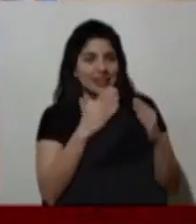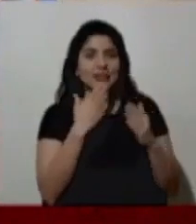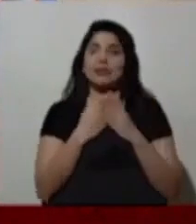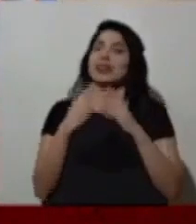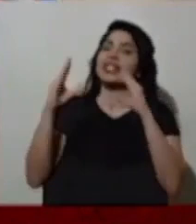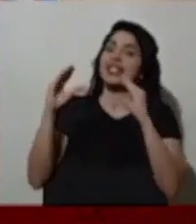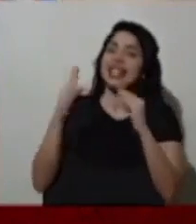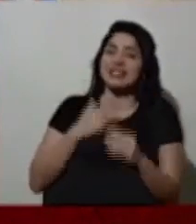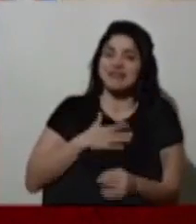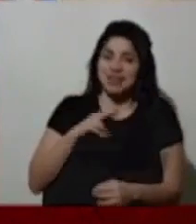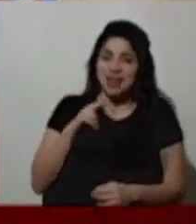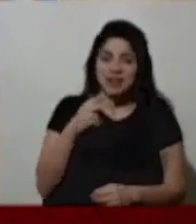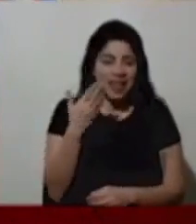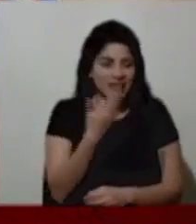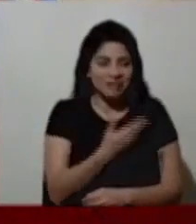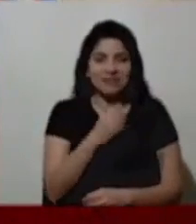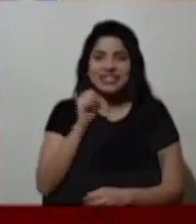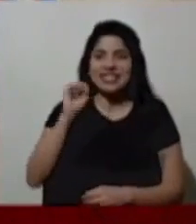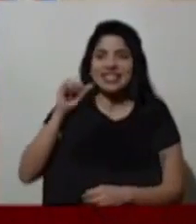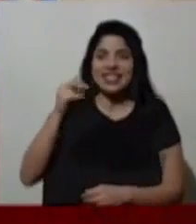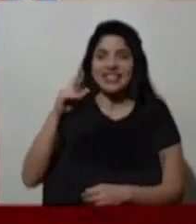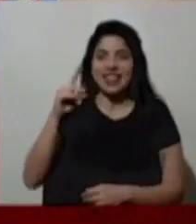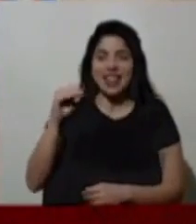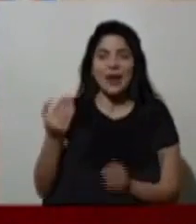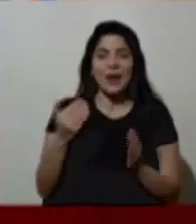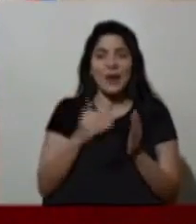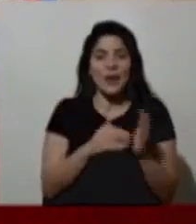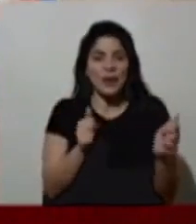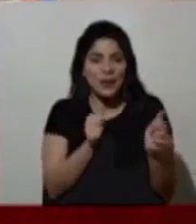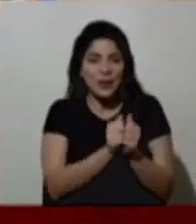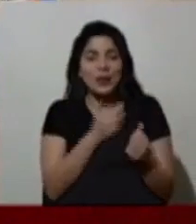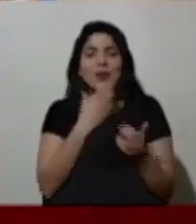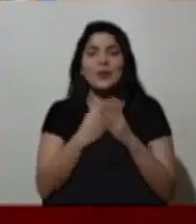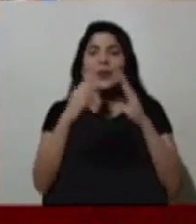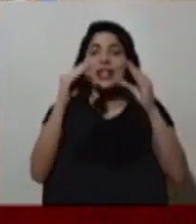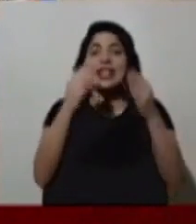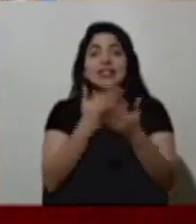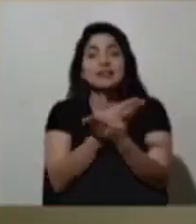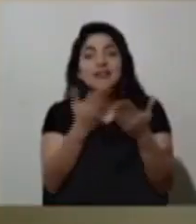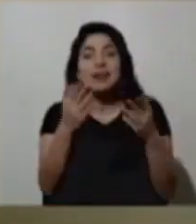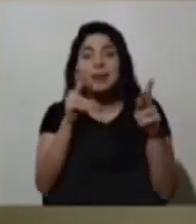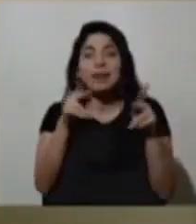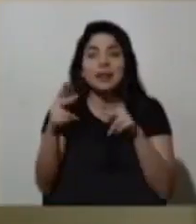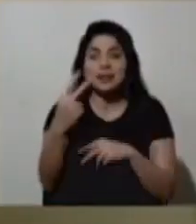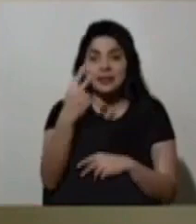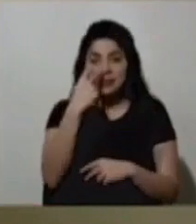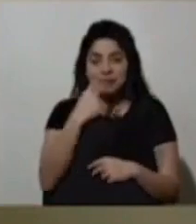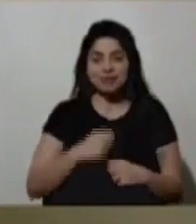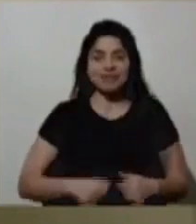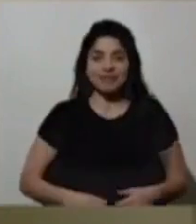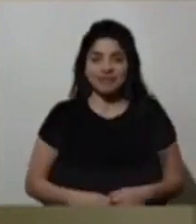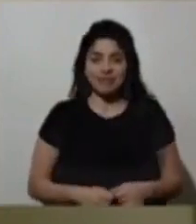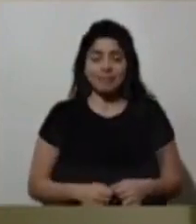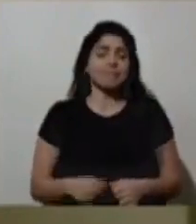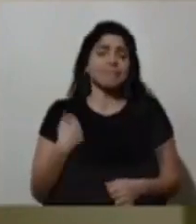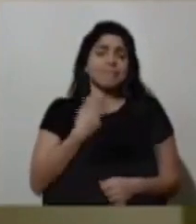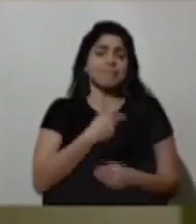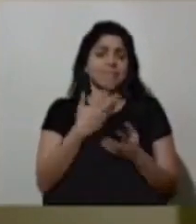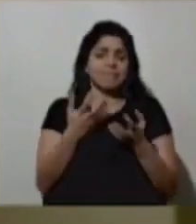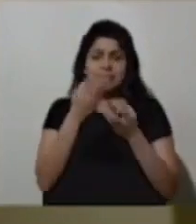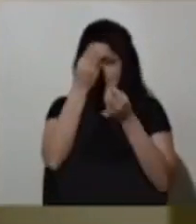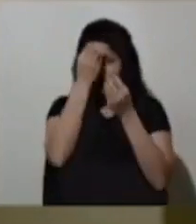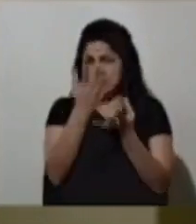mi compañero, Sigifredo. Podemos estar aquí juntos. Muy buenas tardes a las personas que nos siguen. Queremos